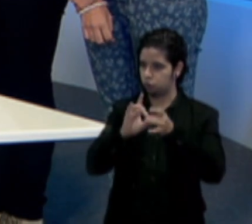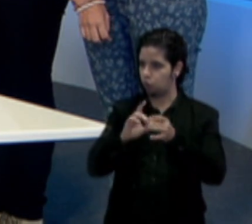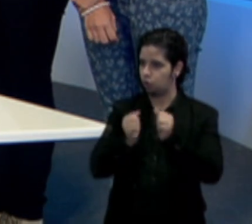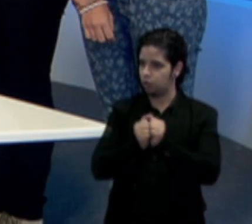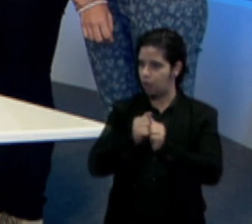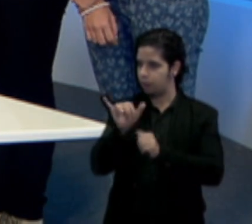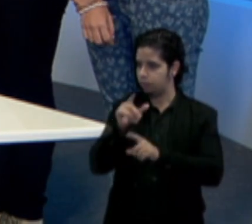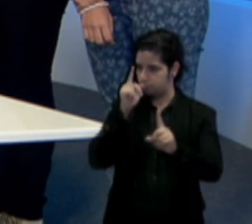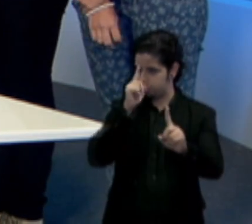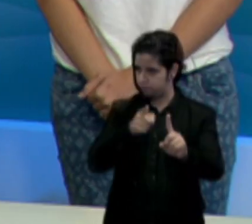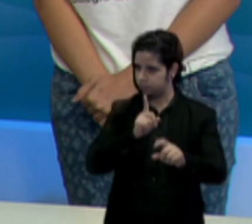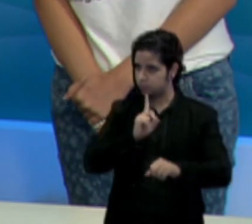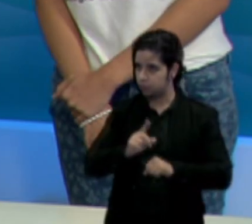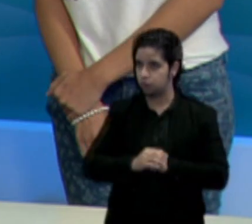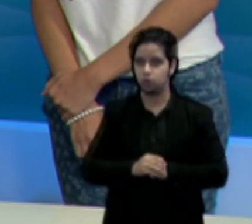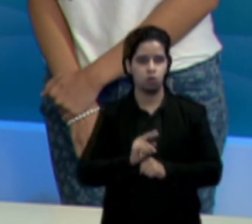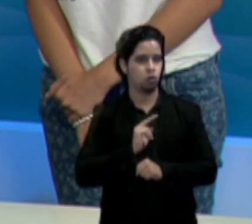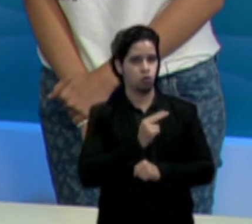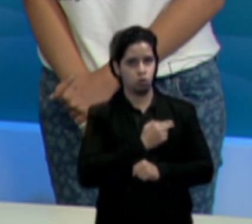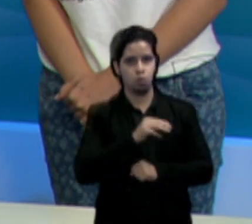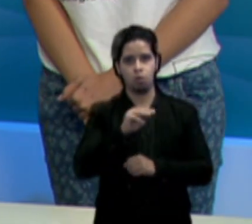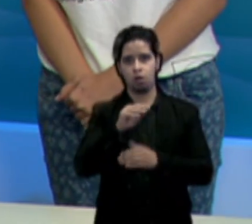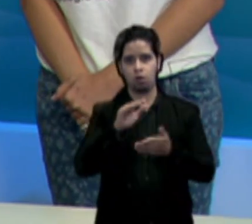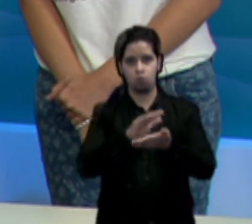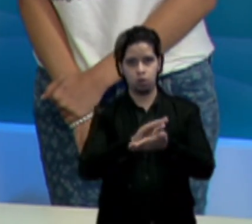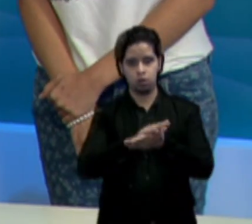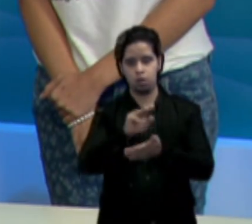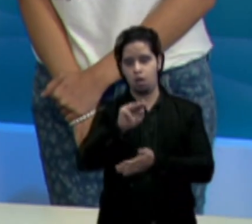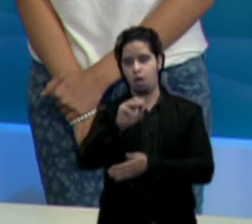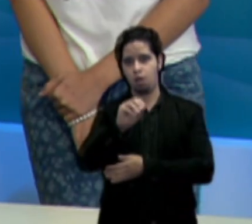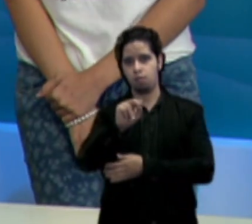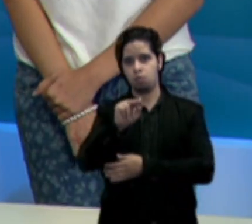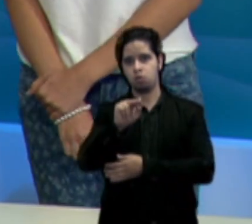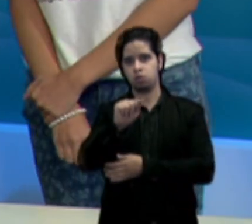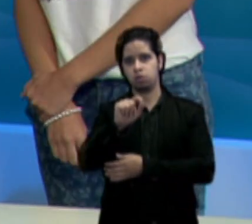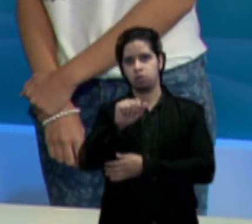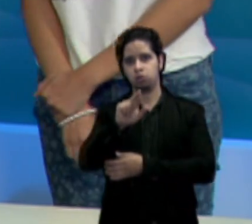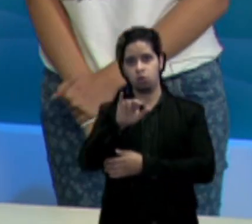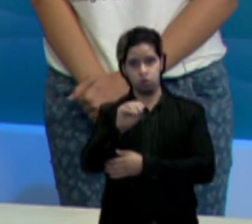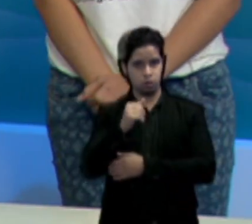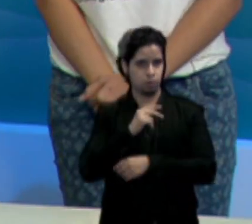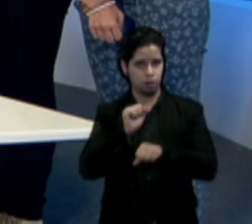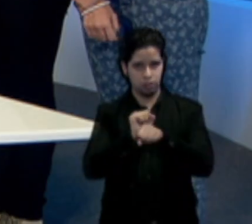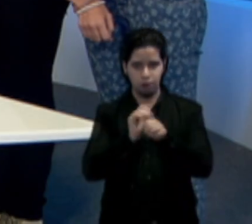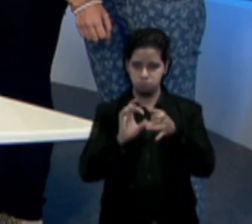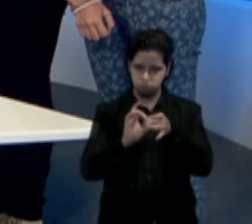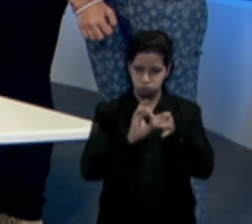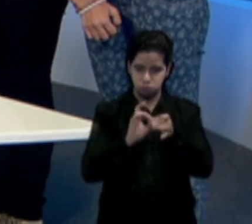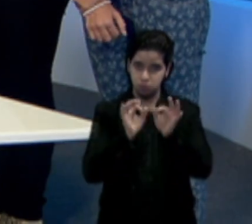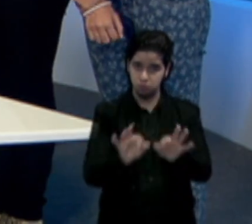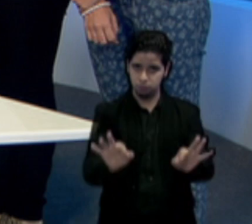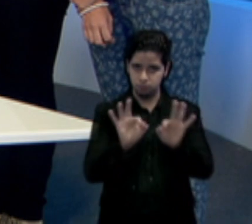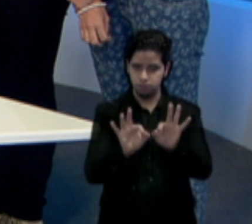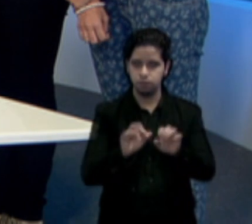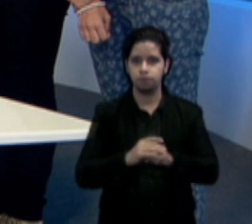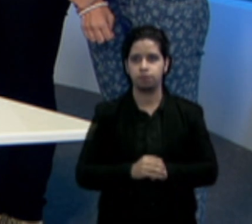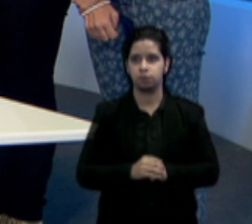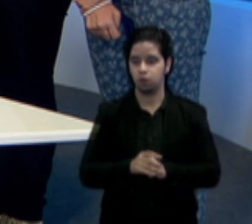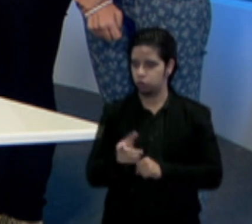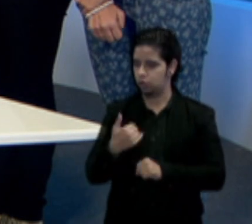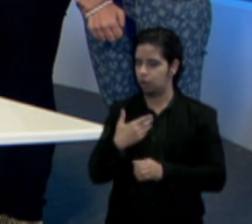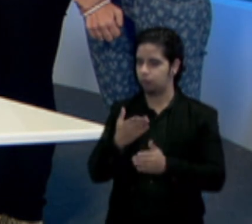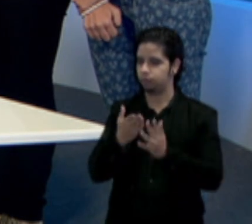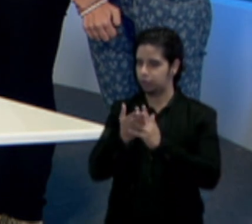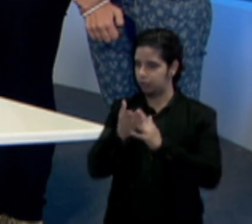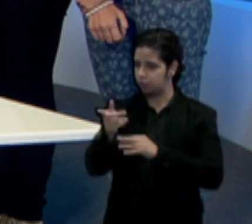¿verdad? Sí, nosotros somos Montessori y somos personas bien unidas y bien comprometidas con la labor. Yo creo que ustedes, a través de esa unión y